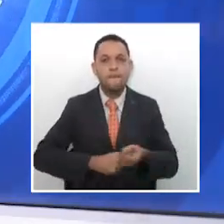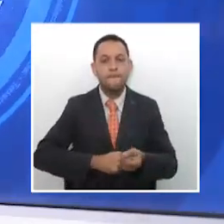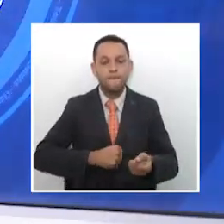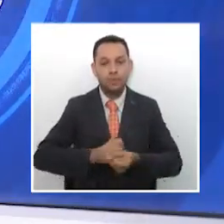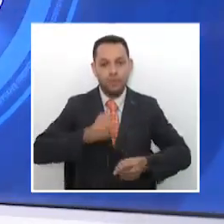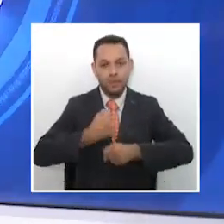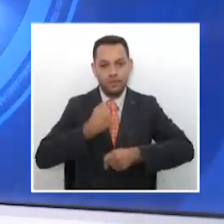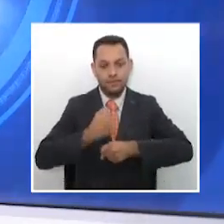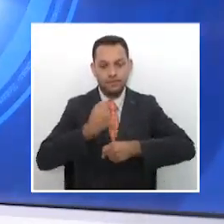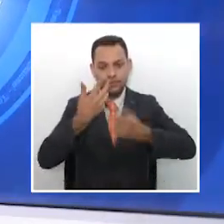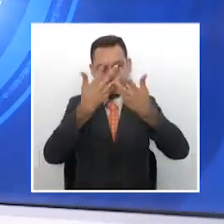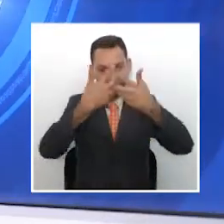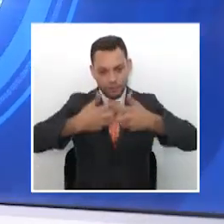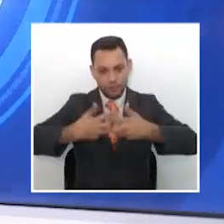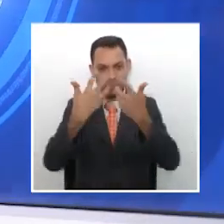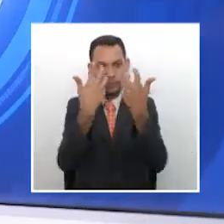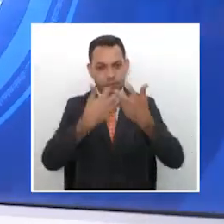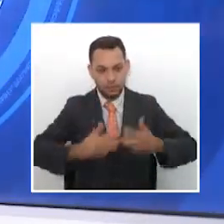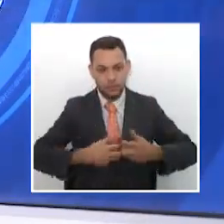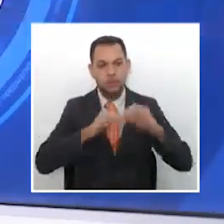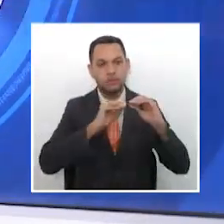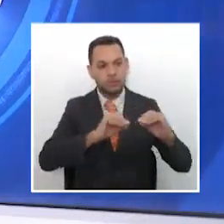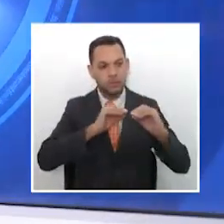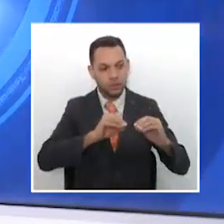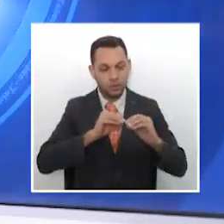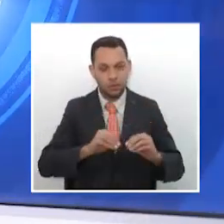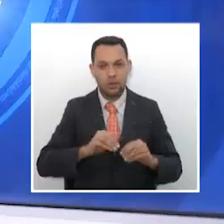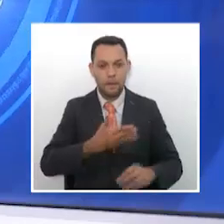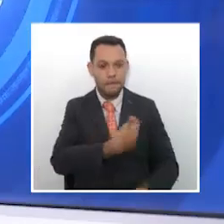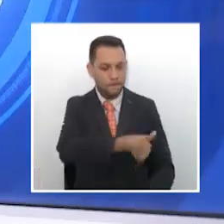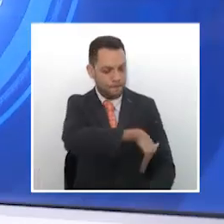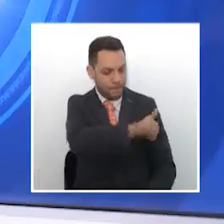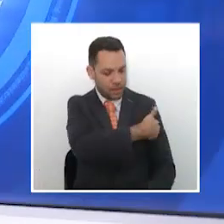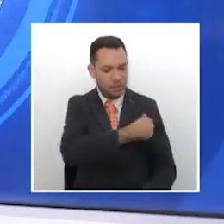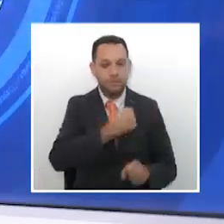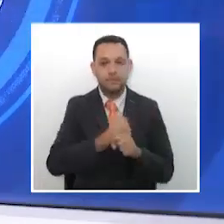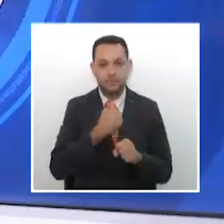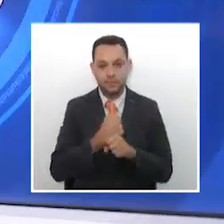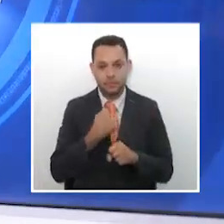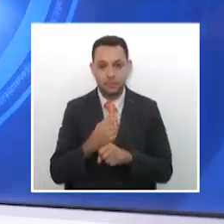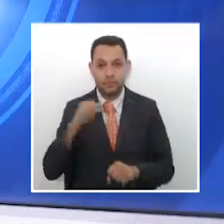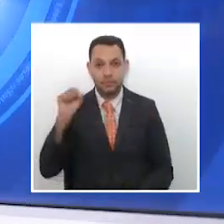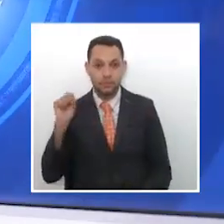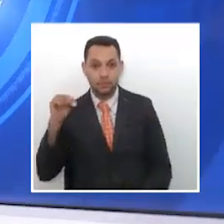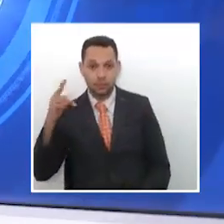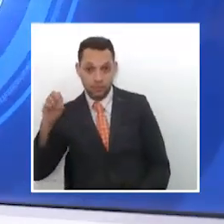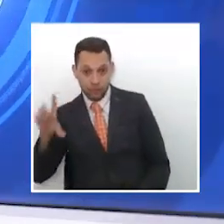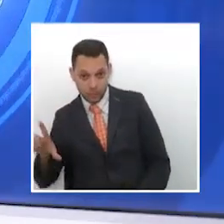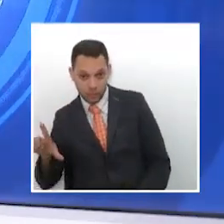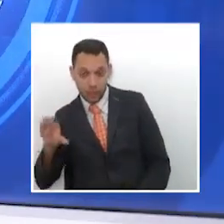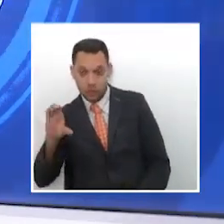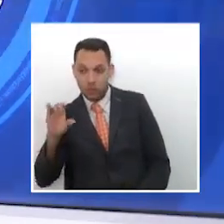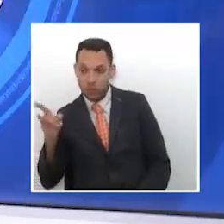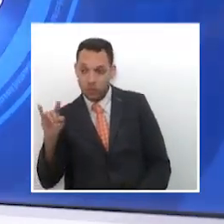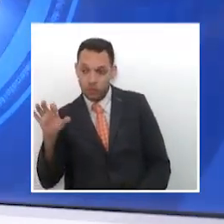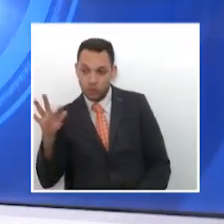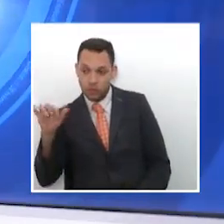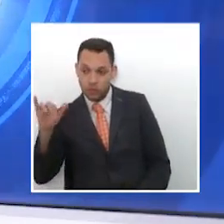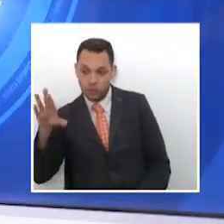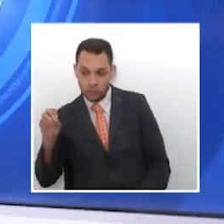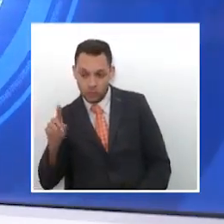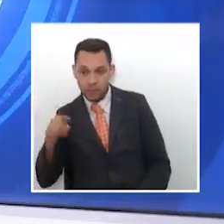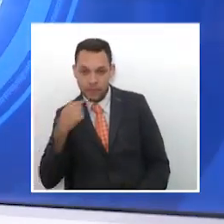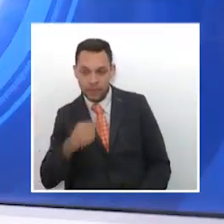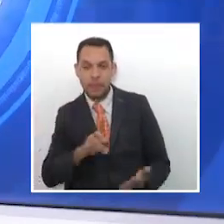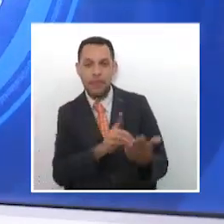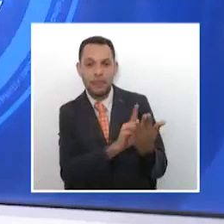del marco de la crisis generada por la COVID-19 realizó el ministro del Trabajo Ángel Custodio Cabrera. El jefe de la cartera hizo énfasis en los decretos que